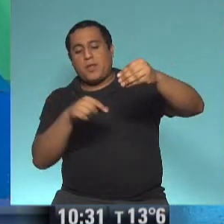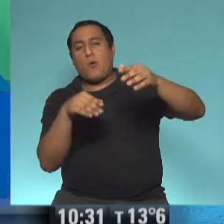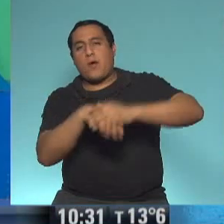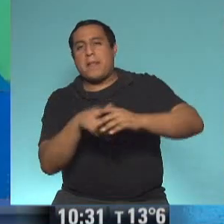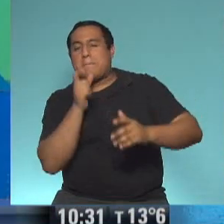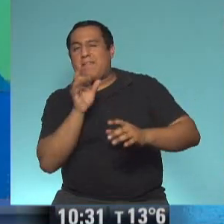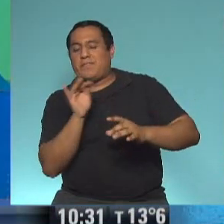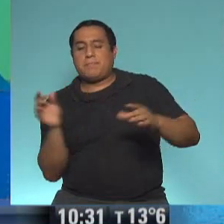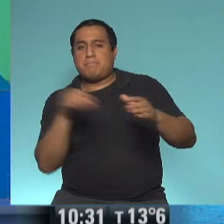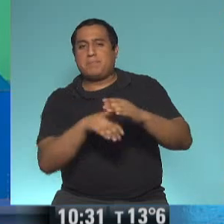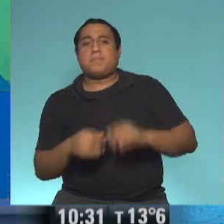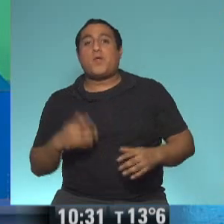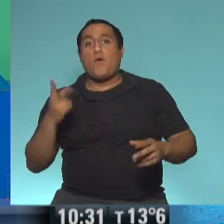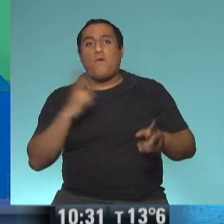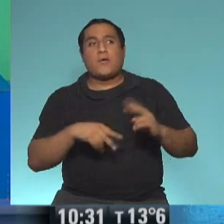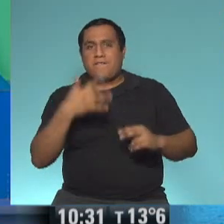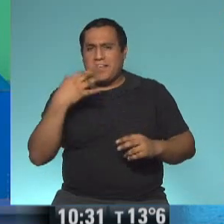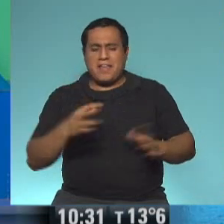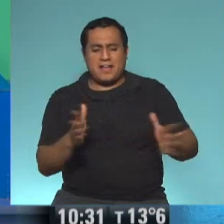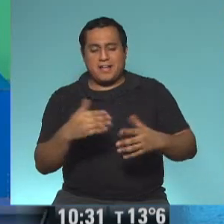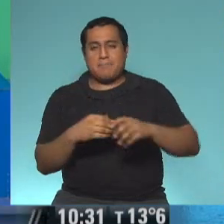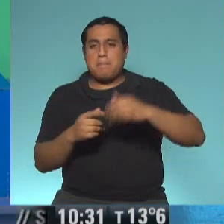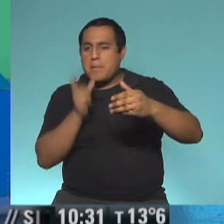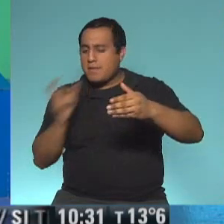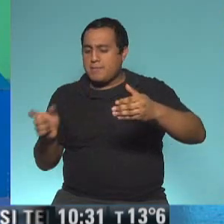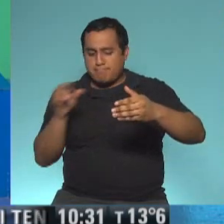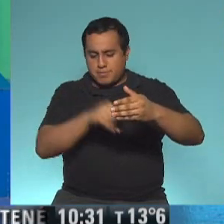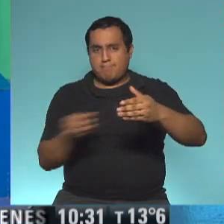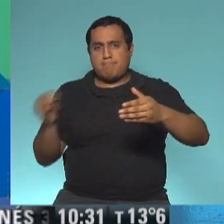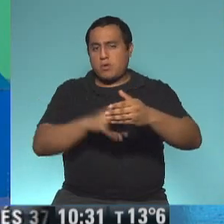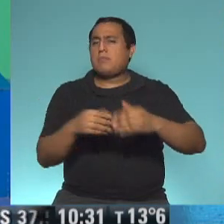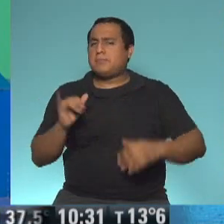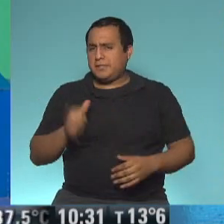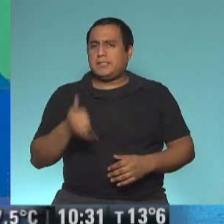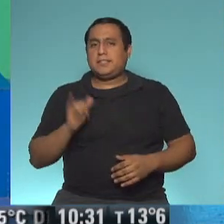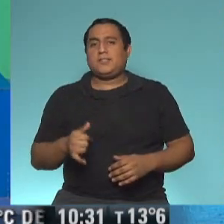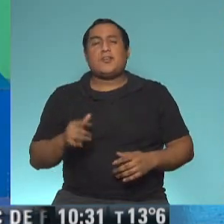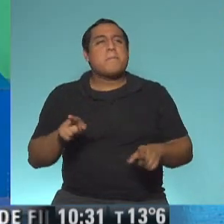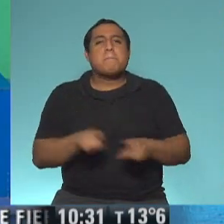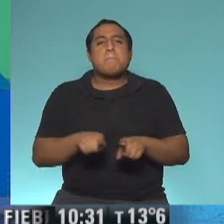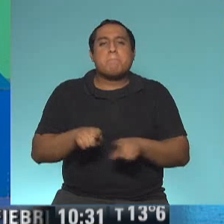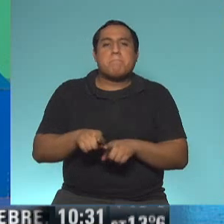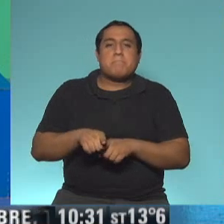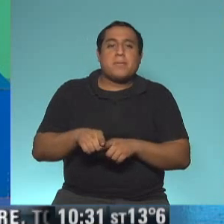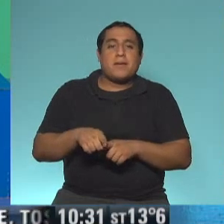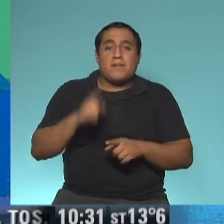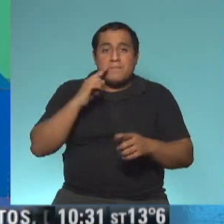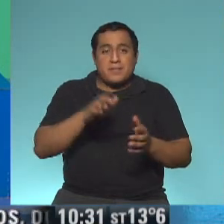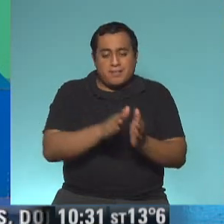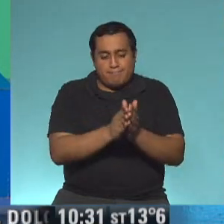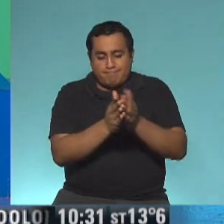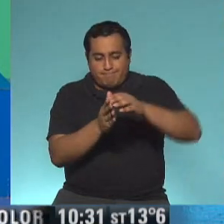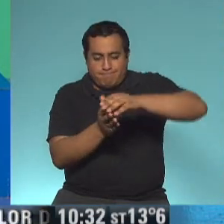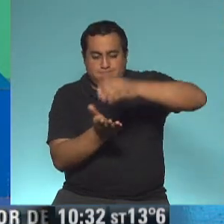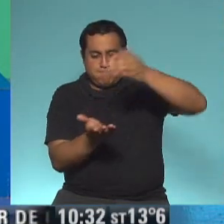Claro que sí. Hay que buscar una cajita en serio y ir poniendo las palabras. que ponerlo. Eso lo tenemos que hacer. Como un buzón, como un buzoncito, ¿no? la caja de palabras.